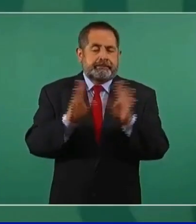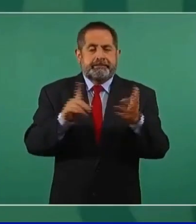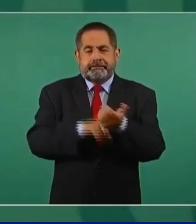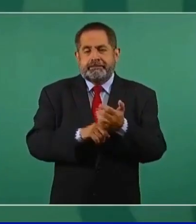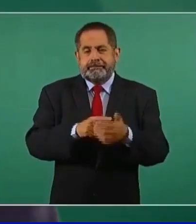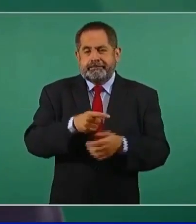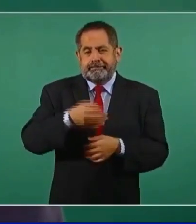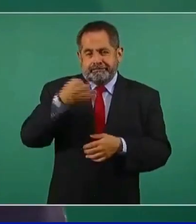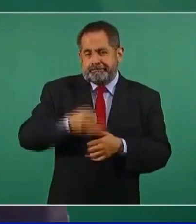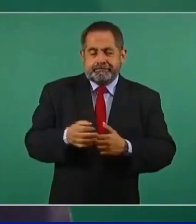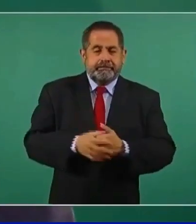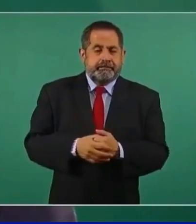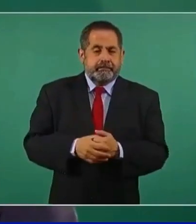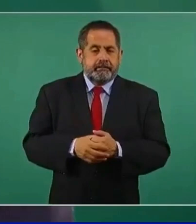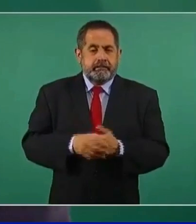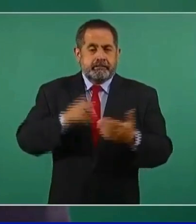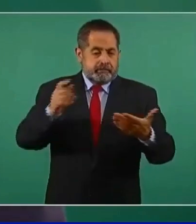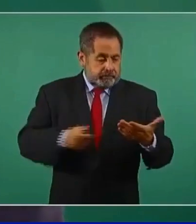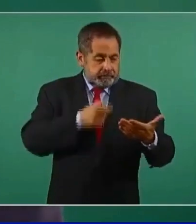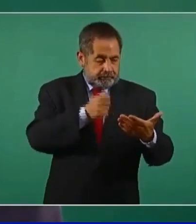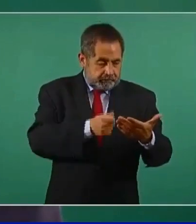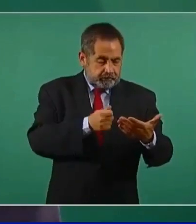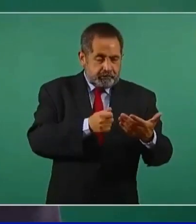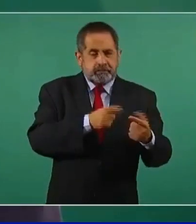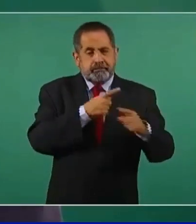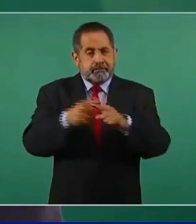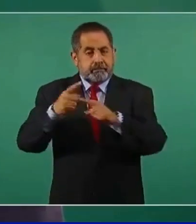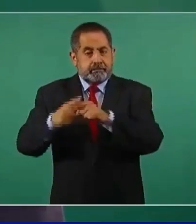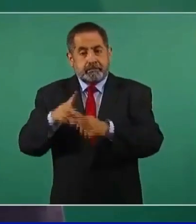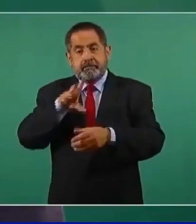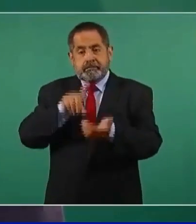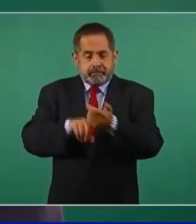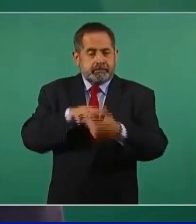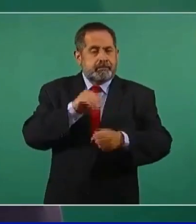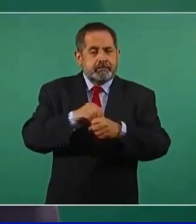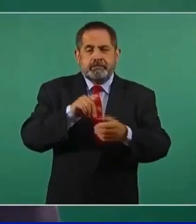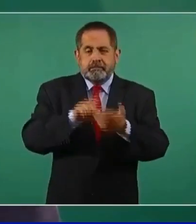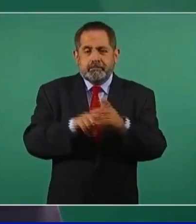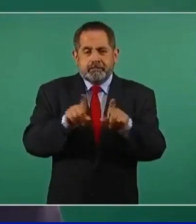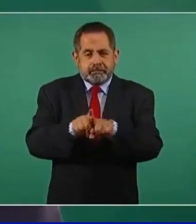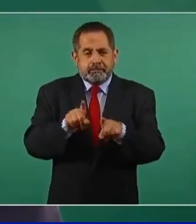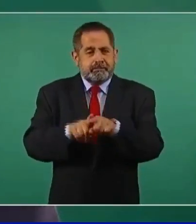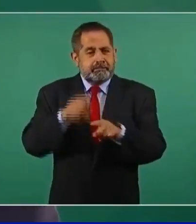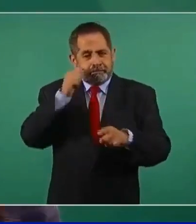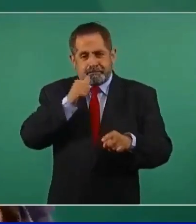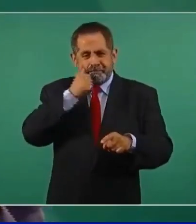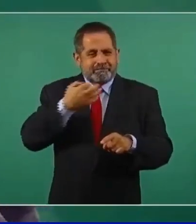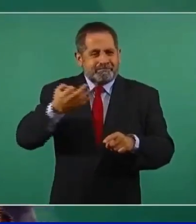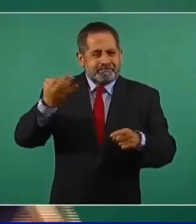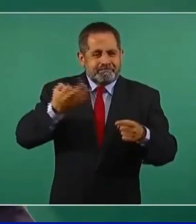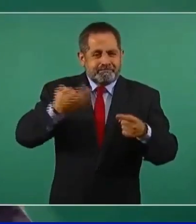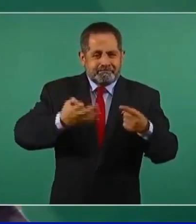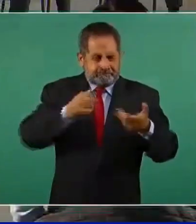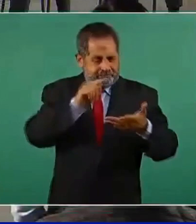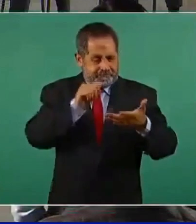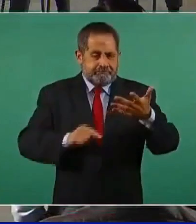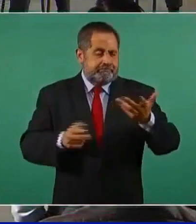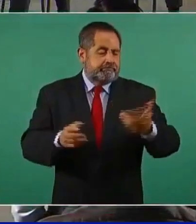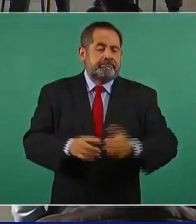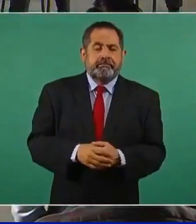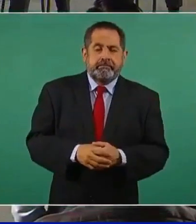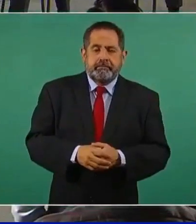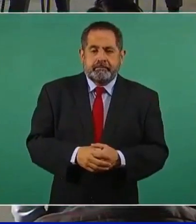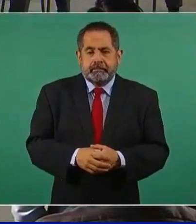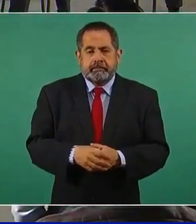trata de ese certificado. Si lo vuelve a exponer, hay otros datos del mismo certificado y siempre hay consistencia con lo que está impreso. Entonces,